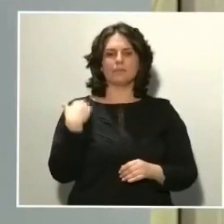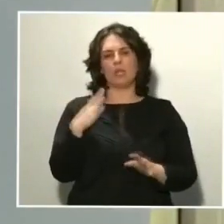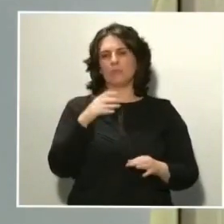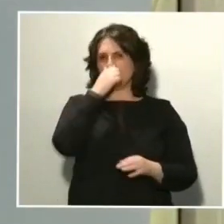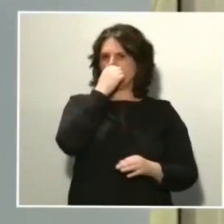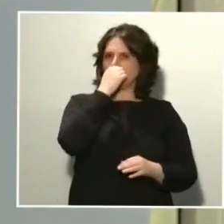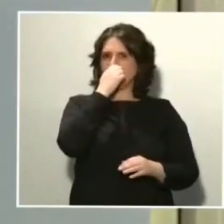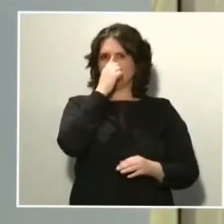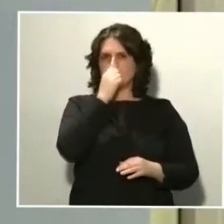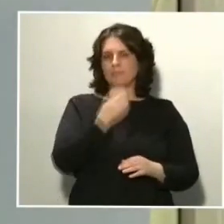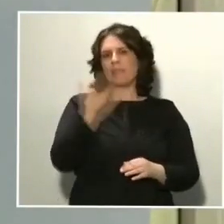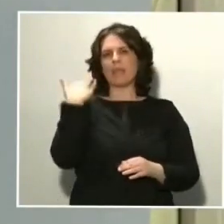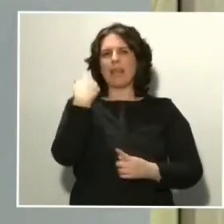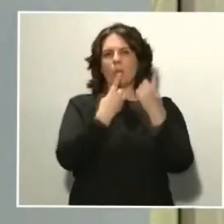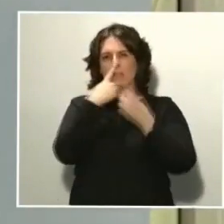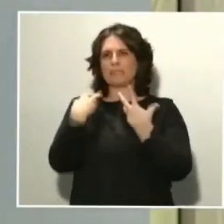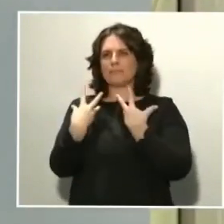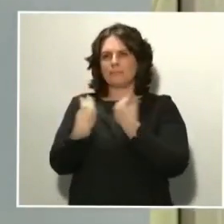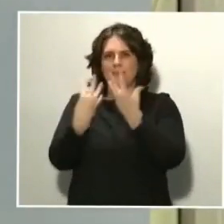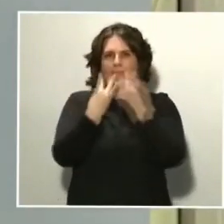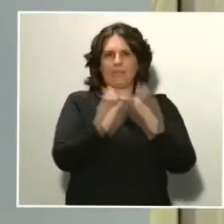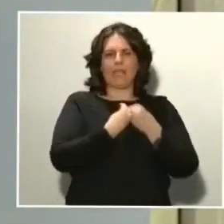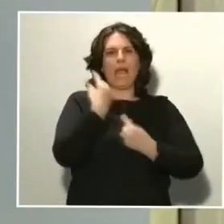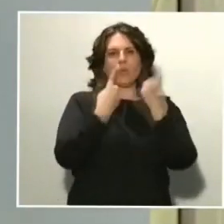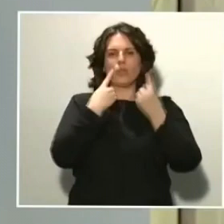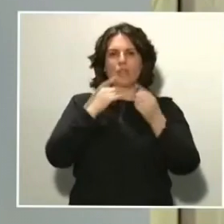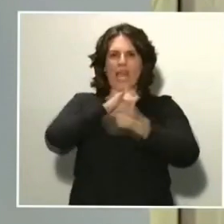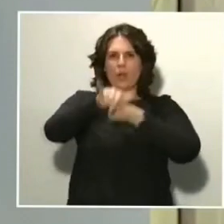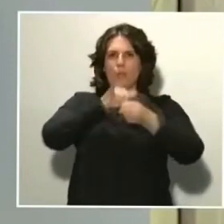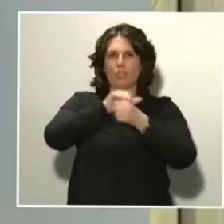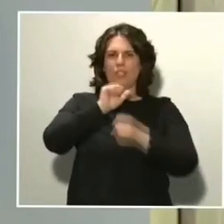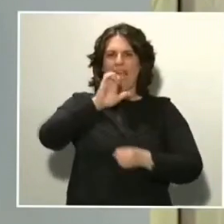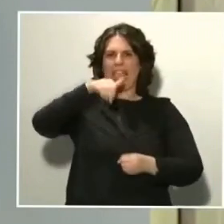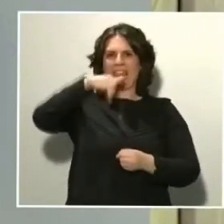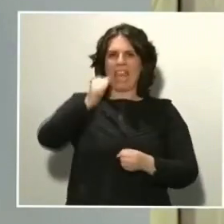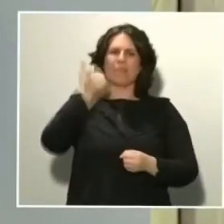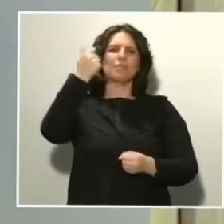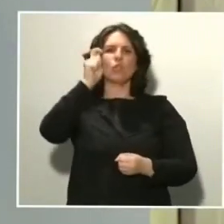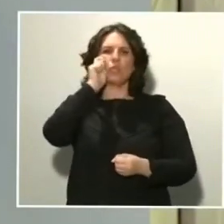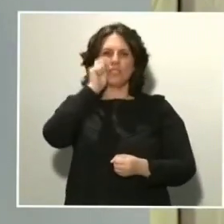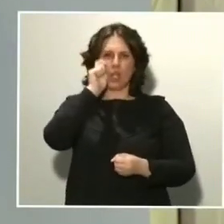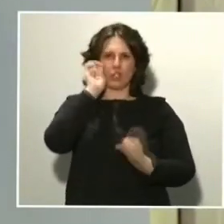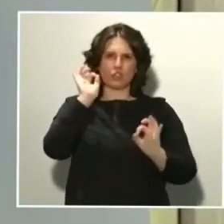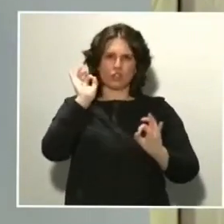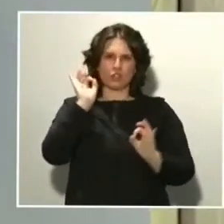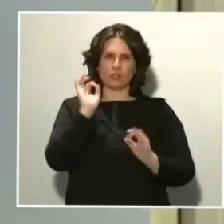aglomeración en algunos aeropuertos de AENA, aeropuertos principalmente turísticos de Alicante, la Costa del Sol y Canarias.